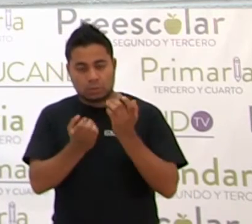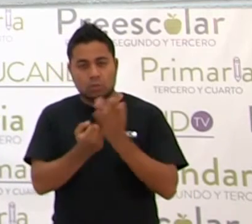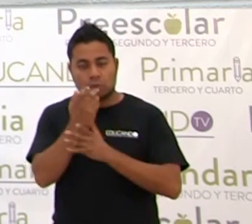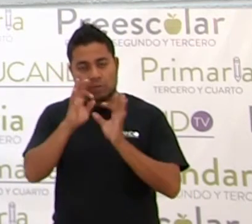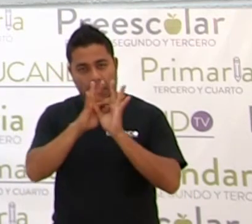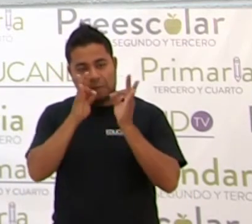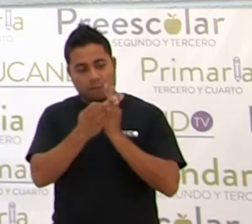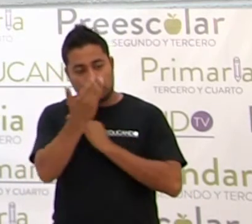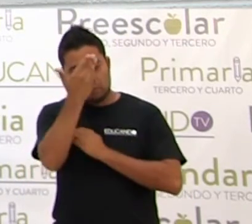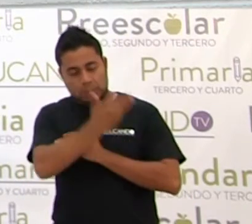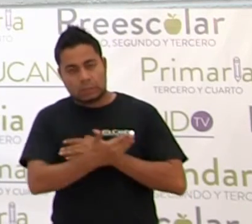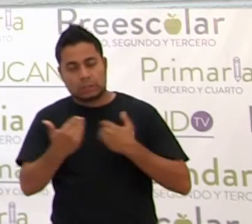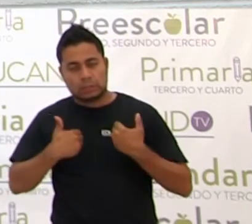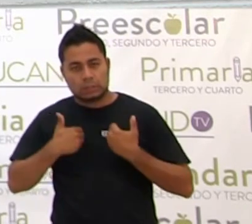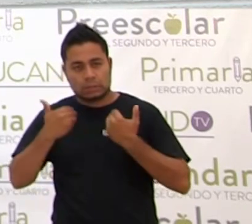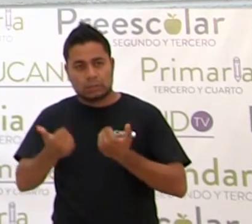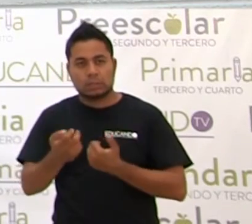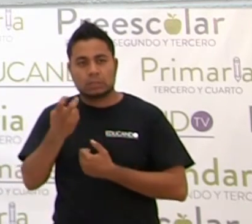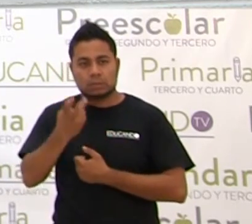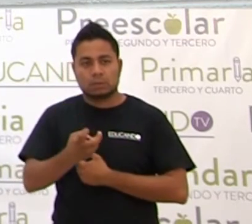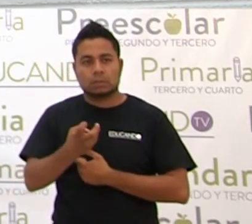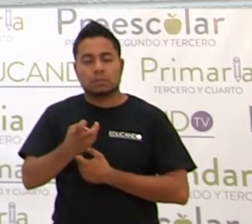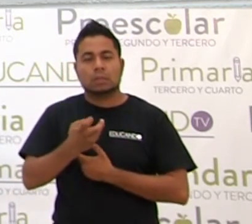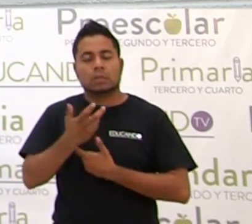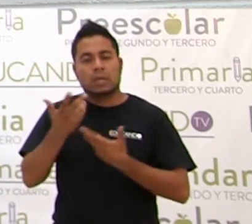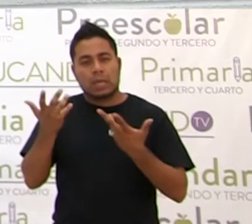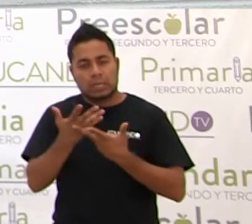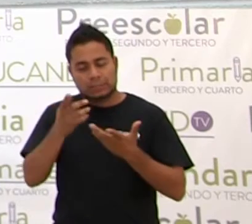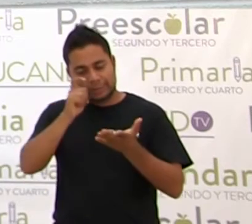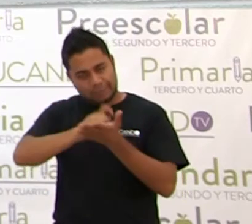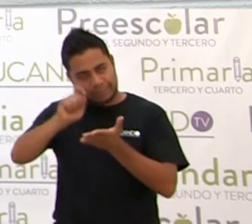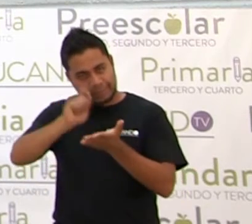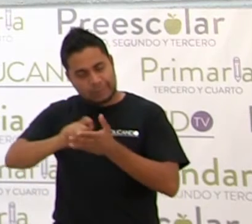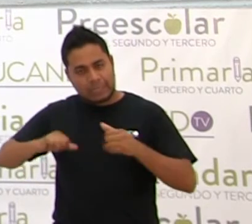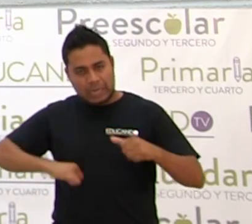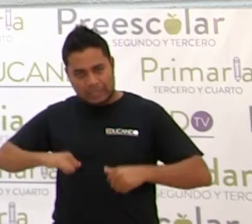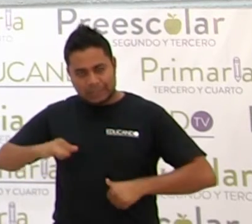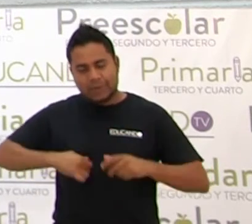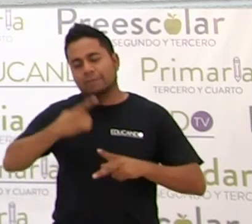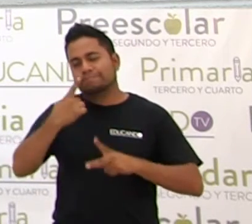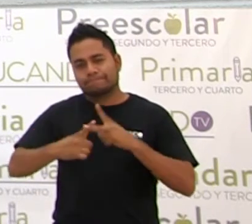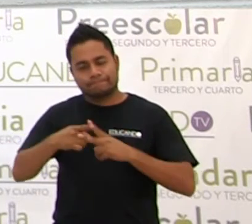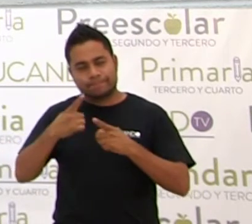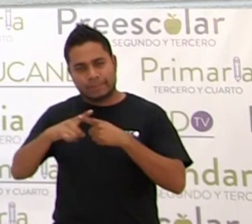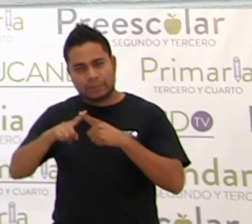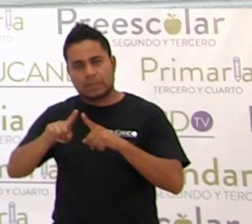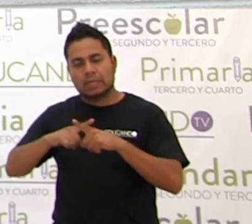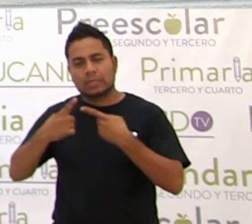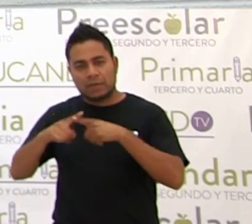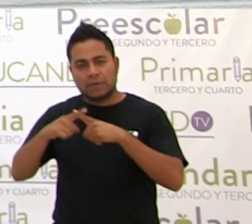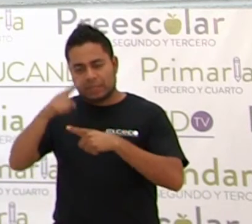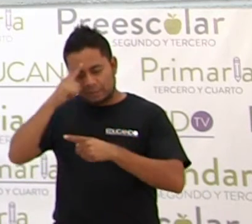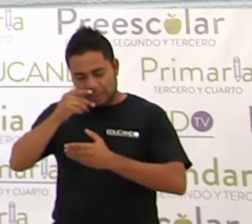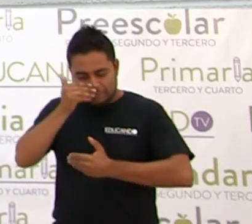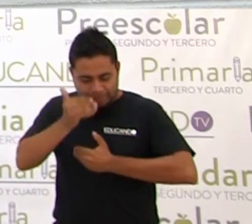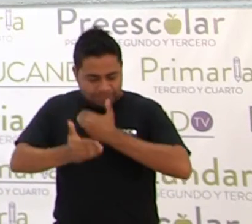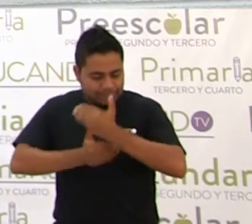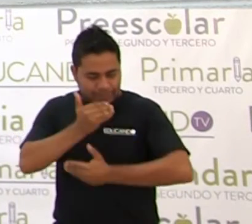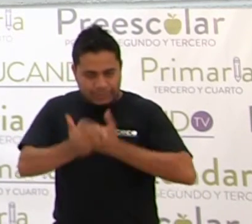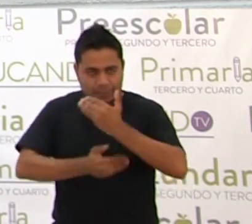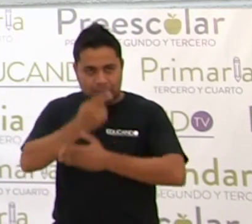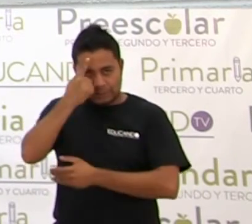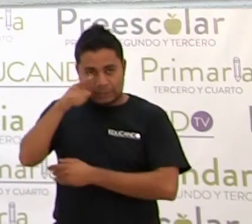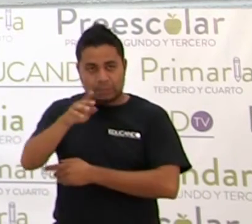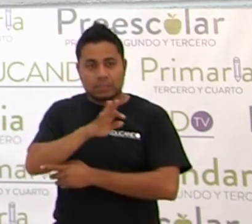metodología, por eso desarrollamos los ejercicios, los problemas, paso por paso, ¿sí? Para que ustedes